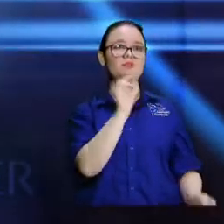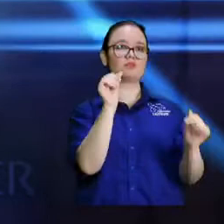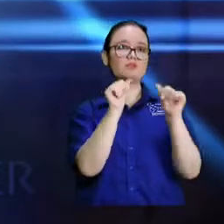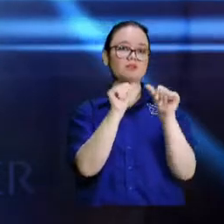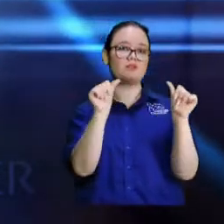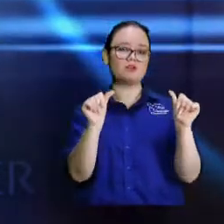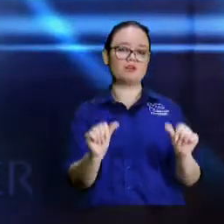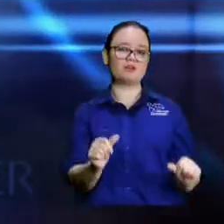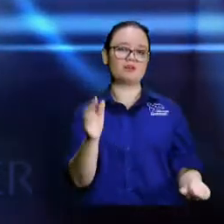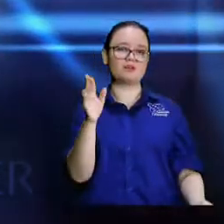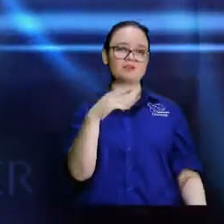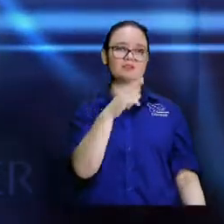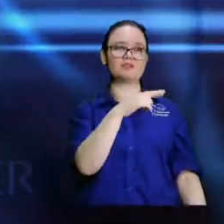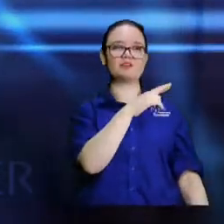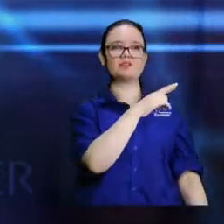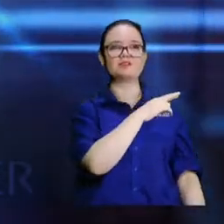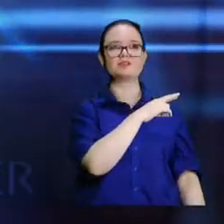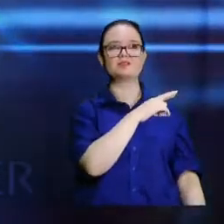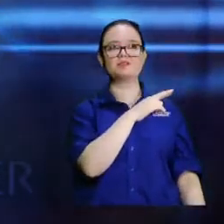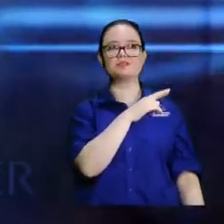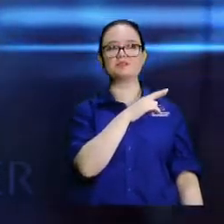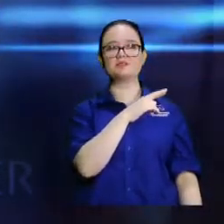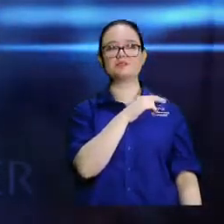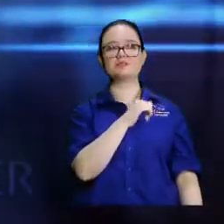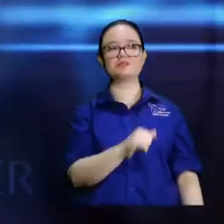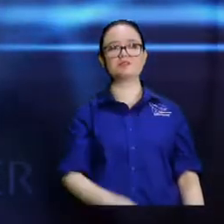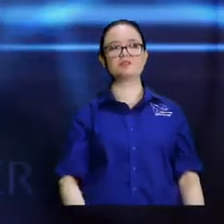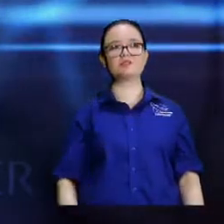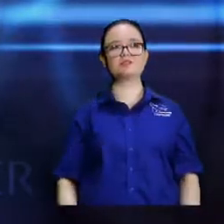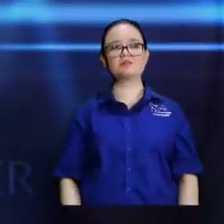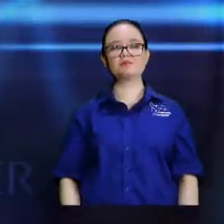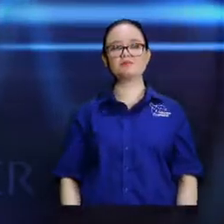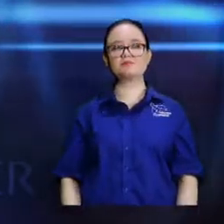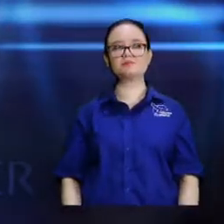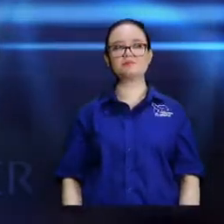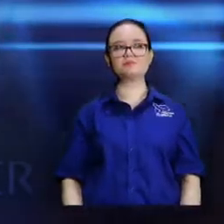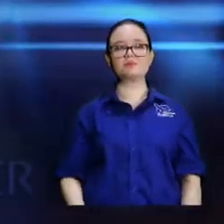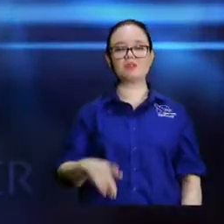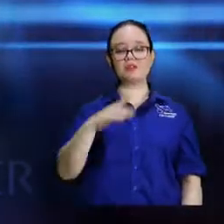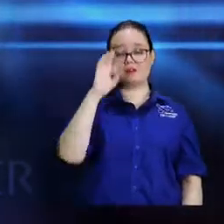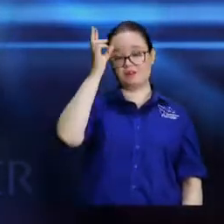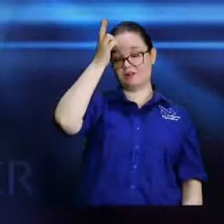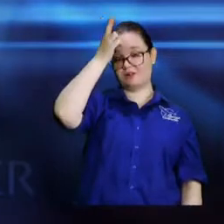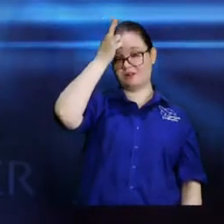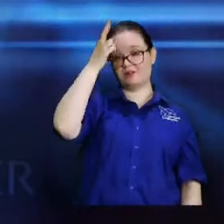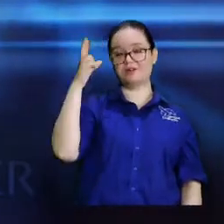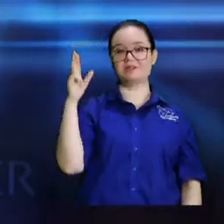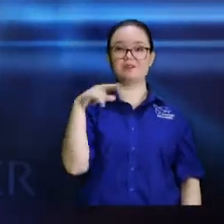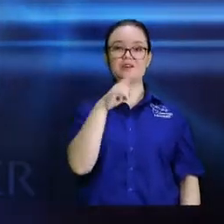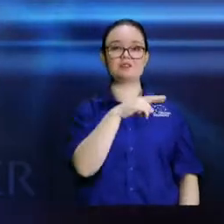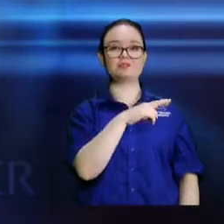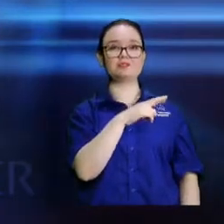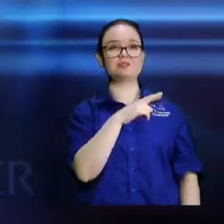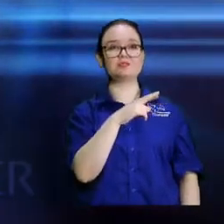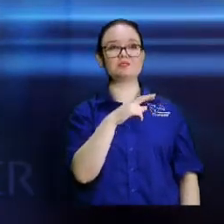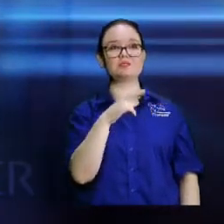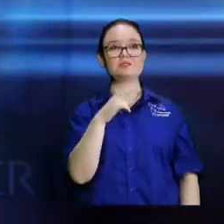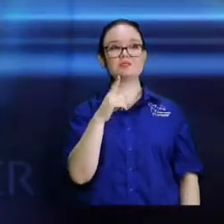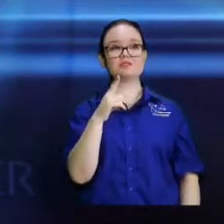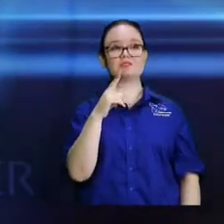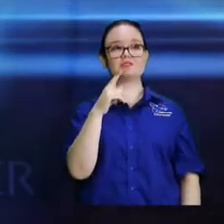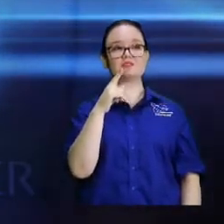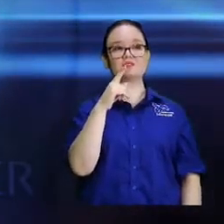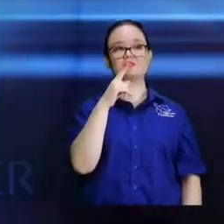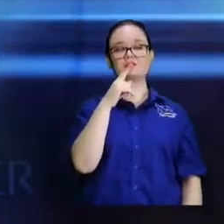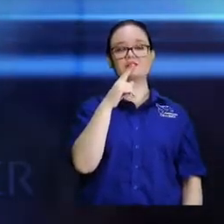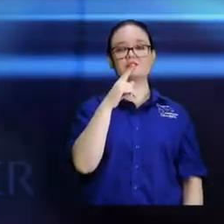Altares extraños. O extranjeros. Reyes extranjeros. Reyes